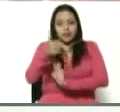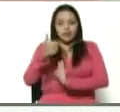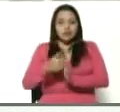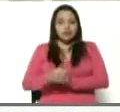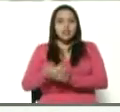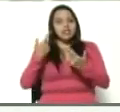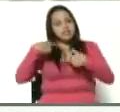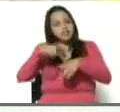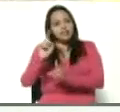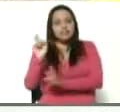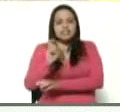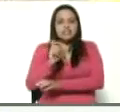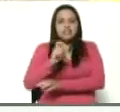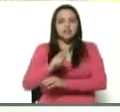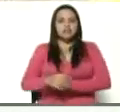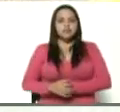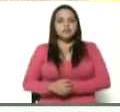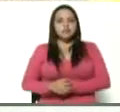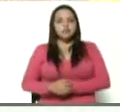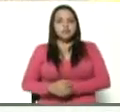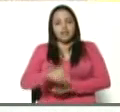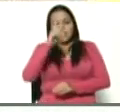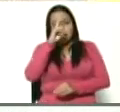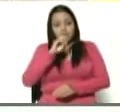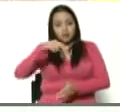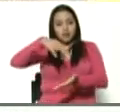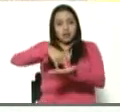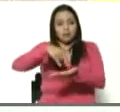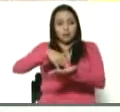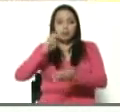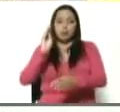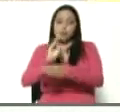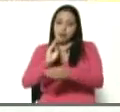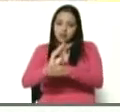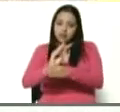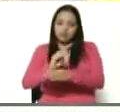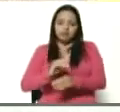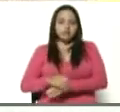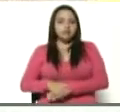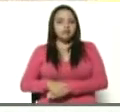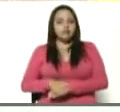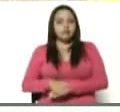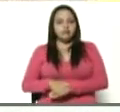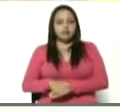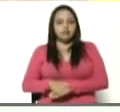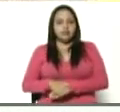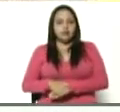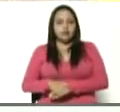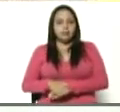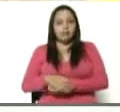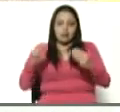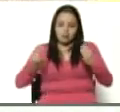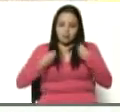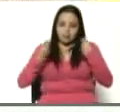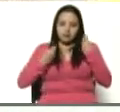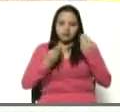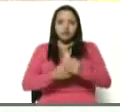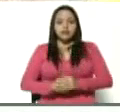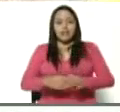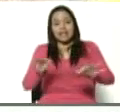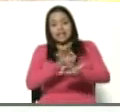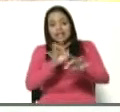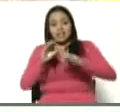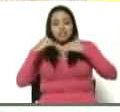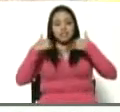fuese necesario. El año de carabobos, cuidarse, para vivirlo. Que nadie